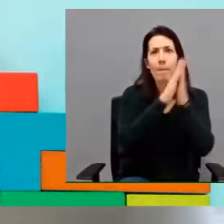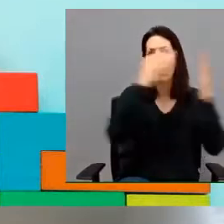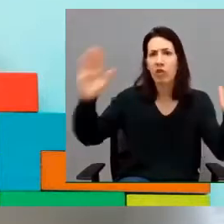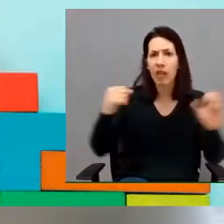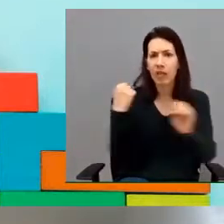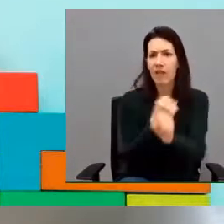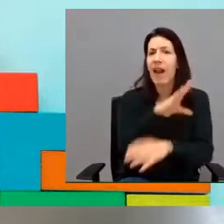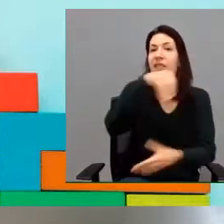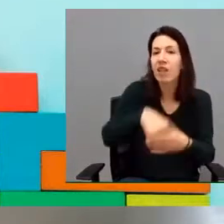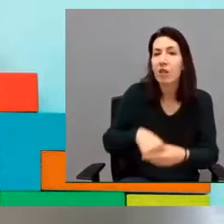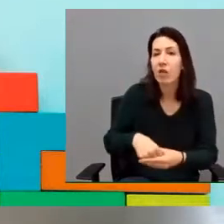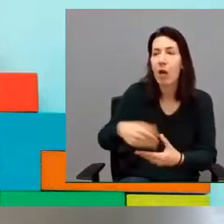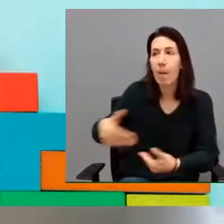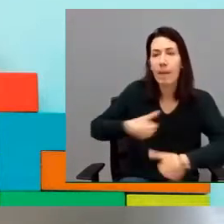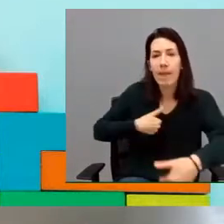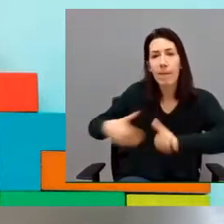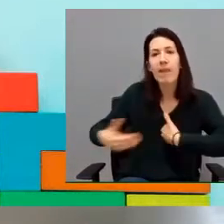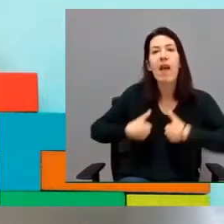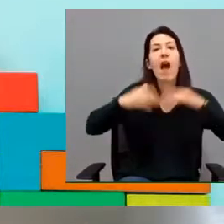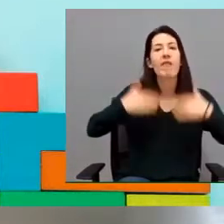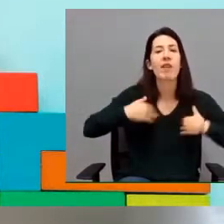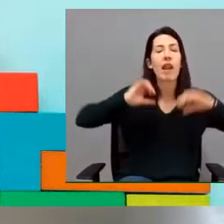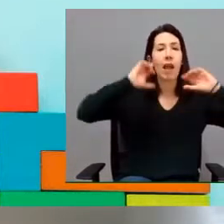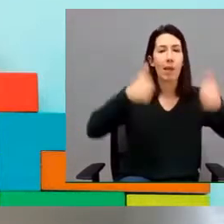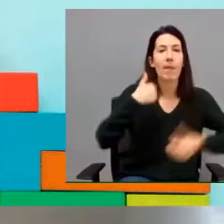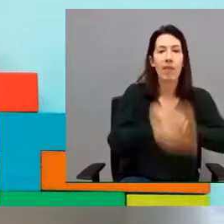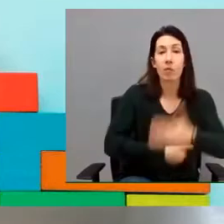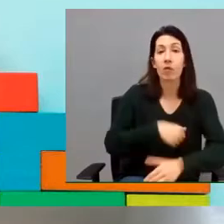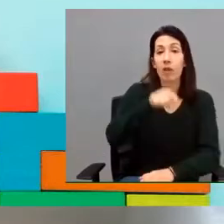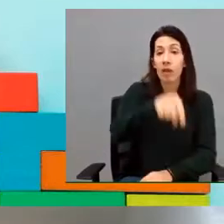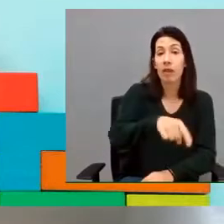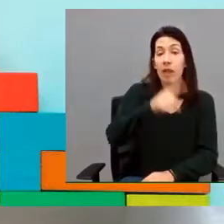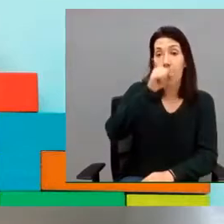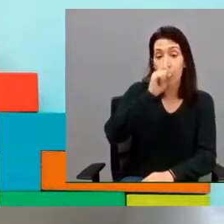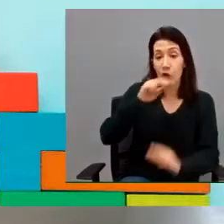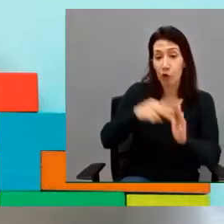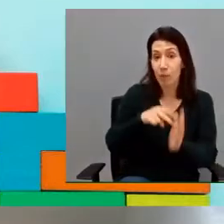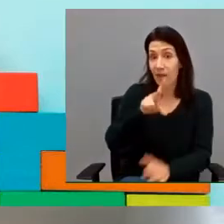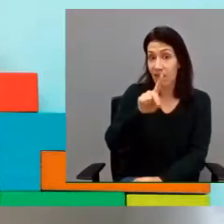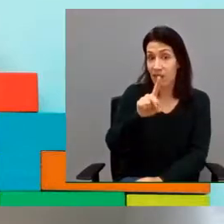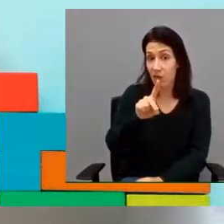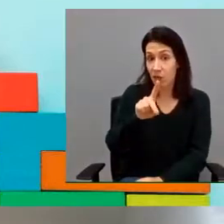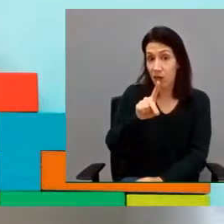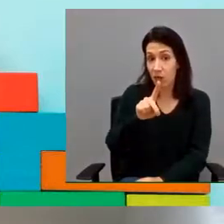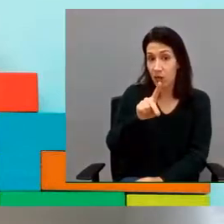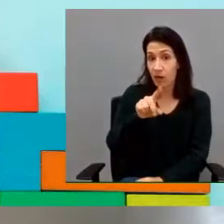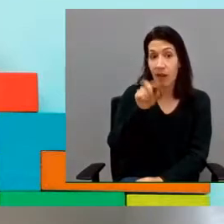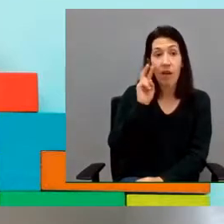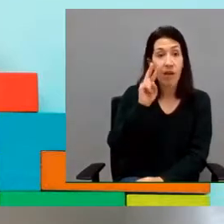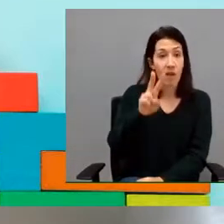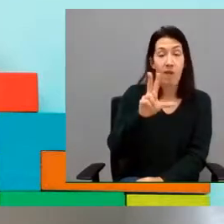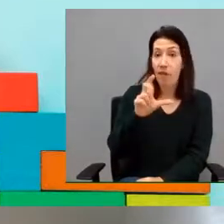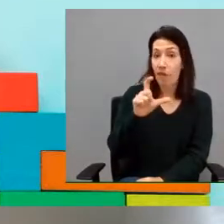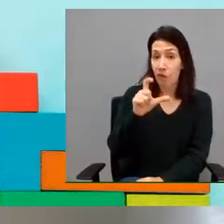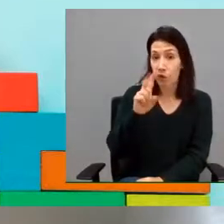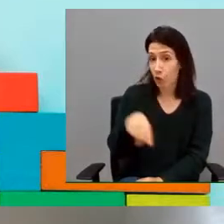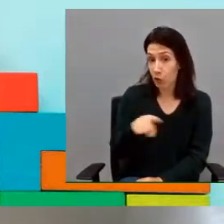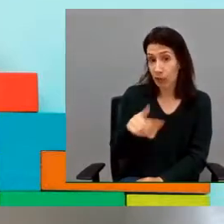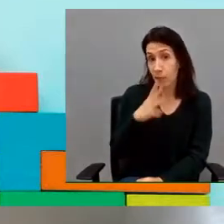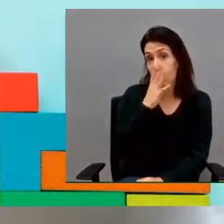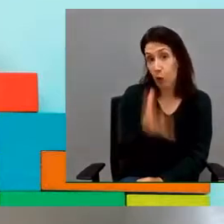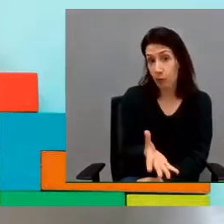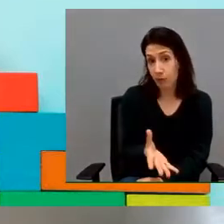esa andadura. Como pueden ver en esta fotografía del 2021, que no es del 2021 porque por